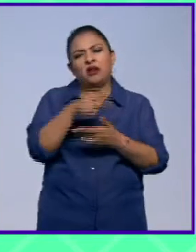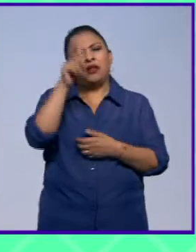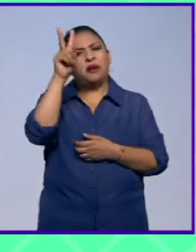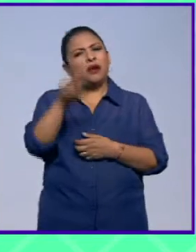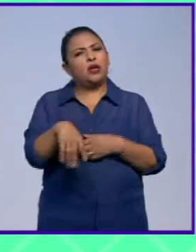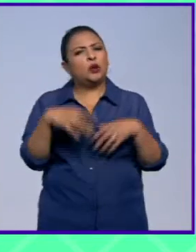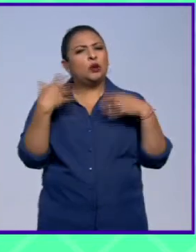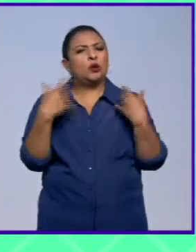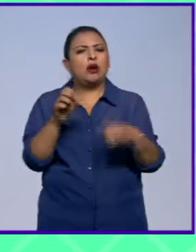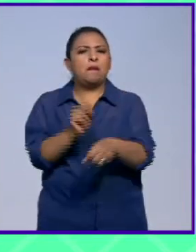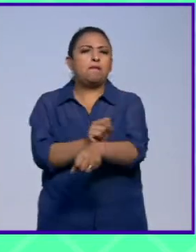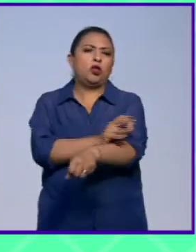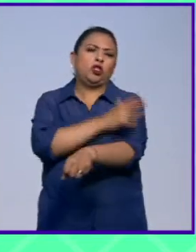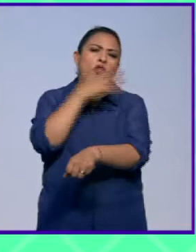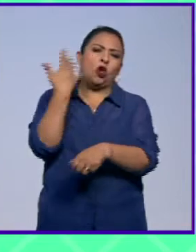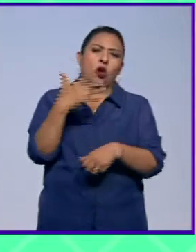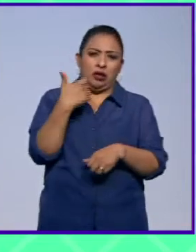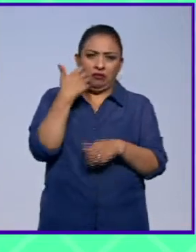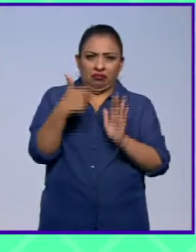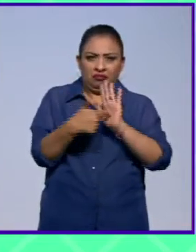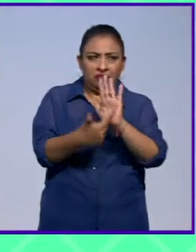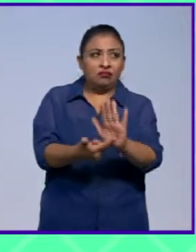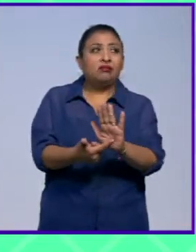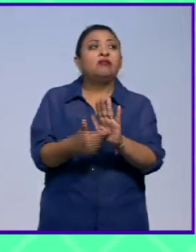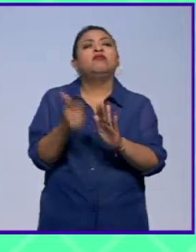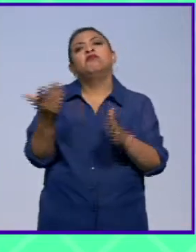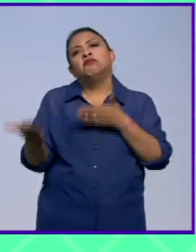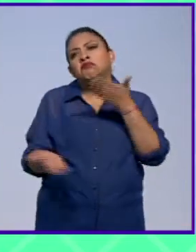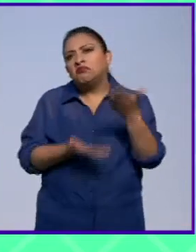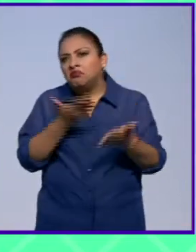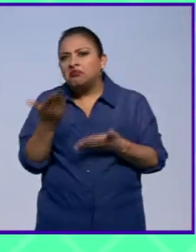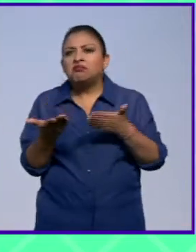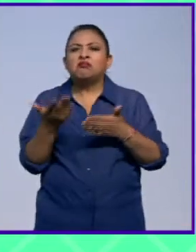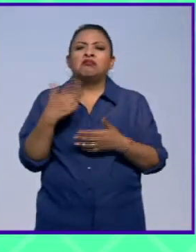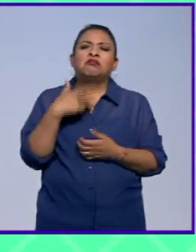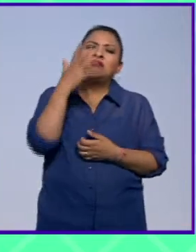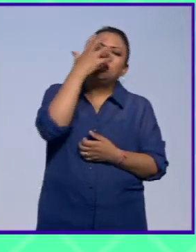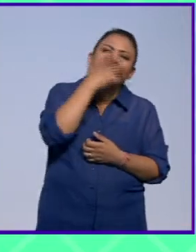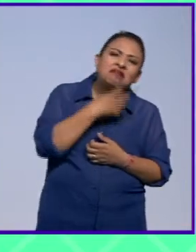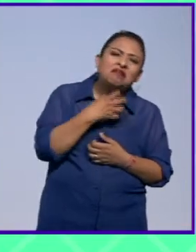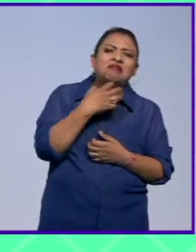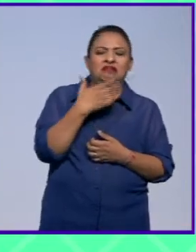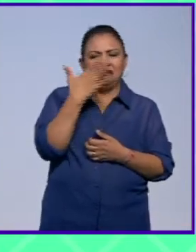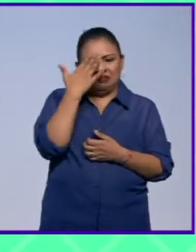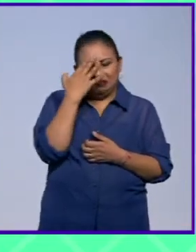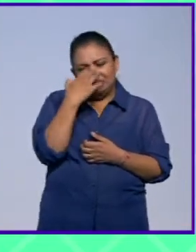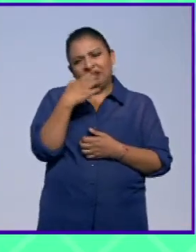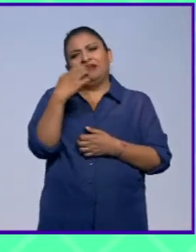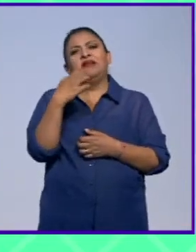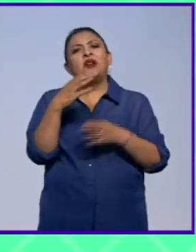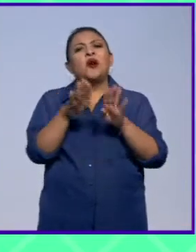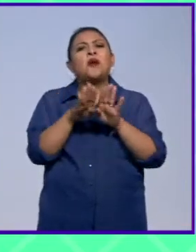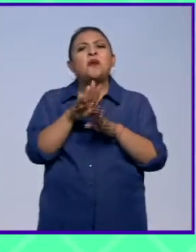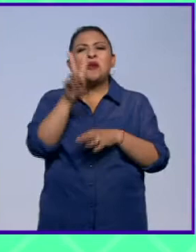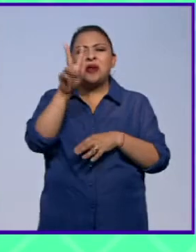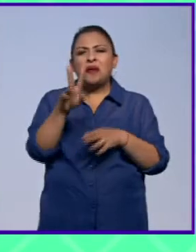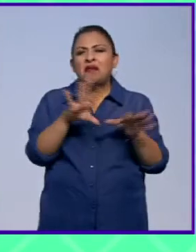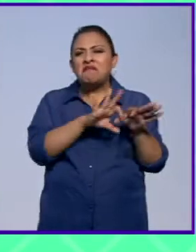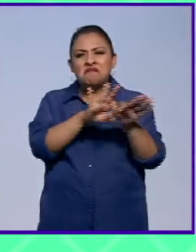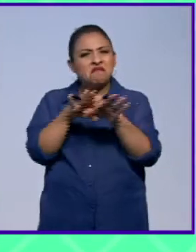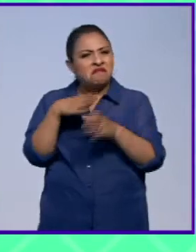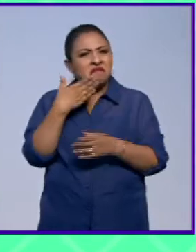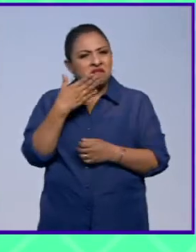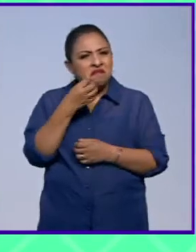nada, me llena más de emoción que eso. The Drums, pues a bailar y melancolía, hasta creo que son unas buenas sinergias.